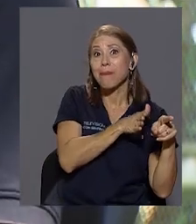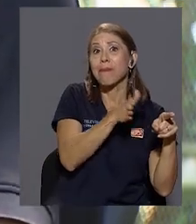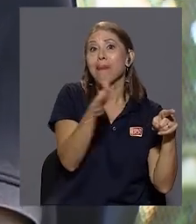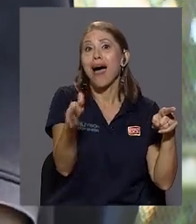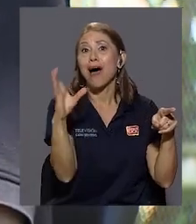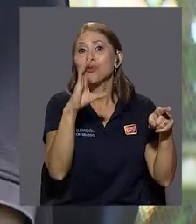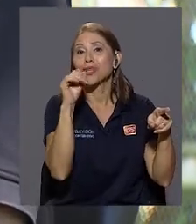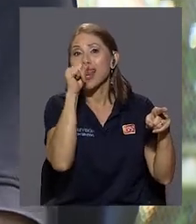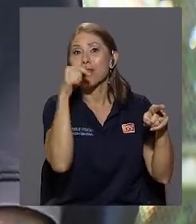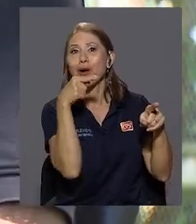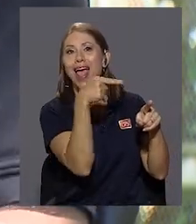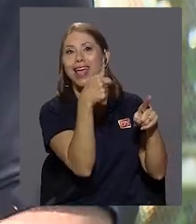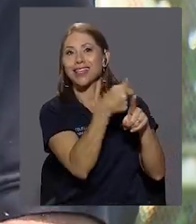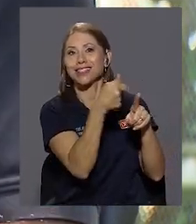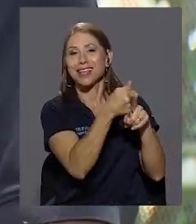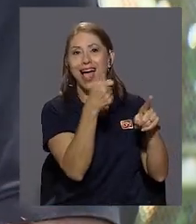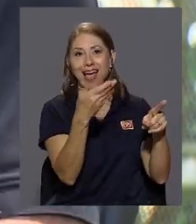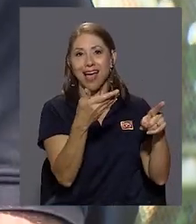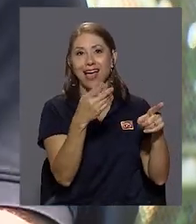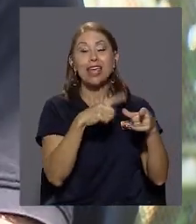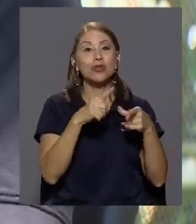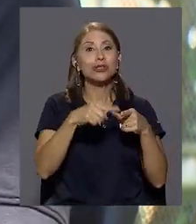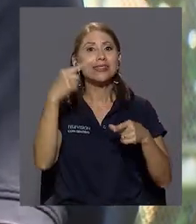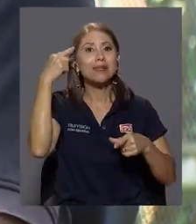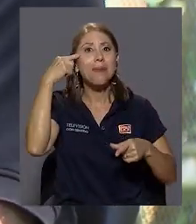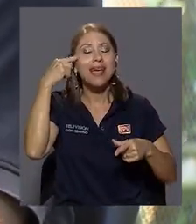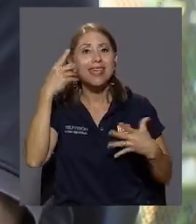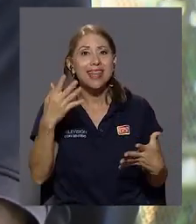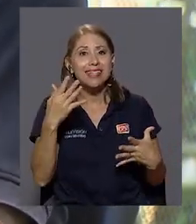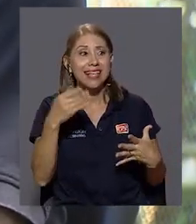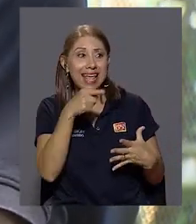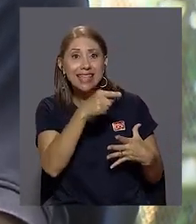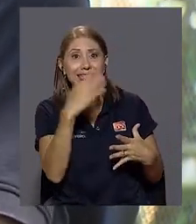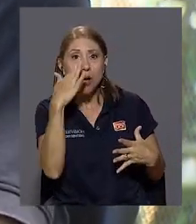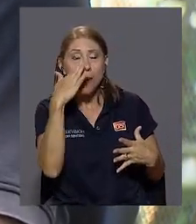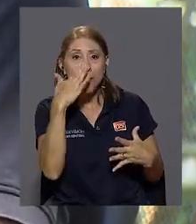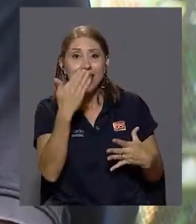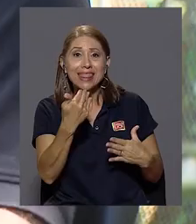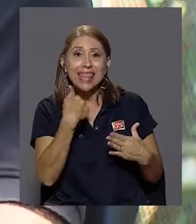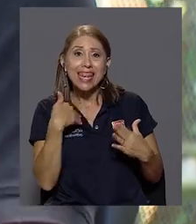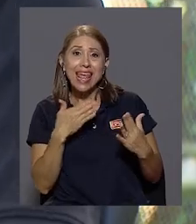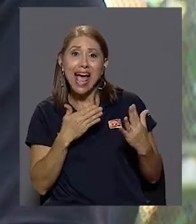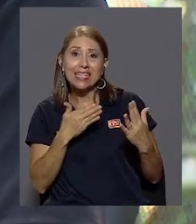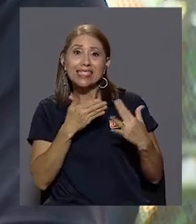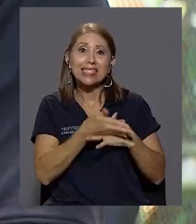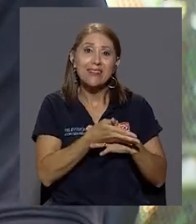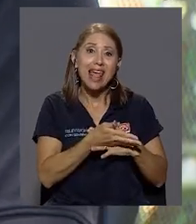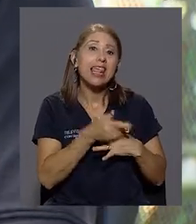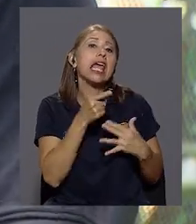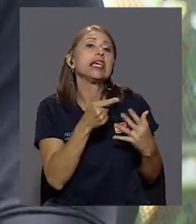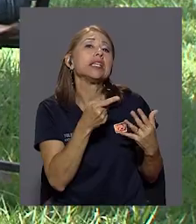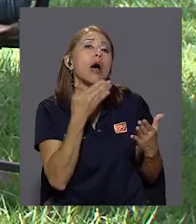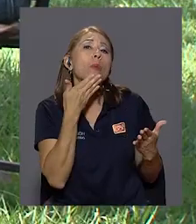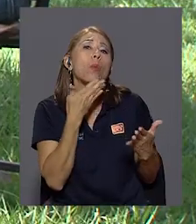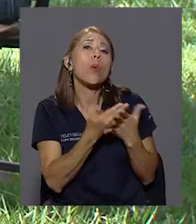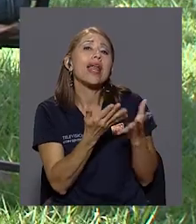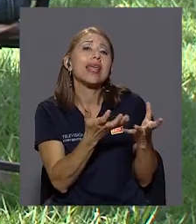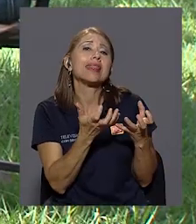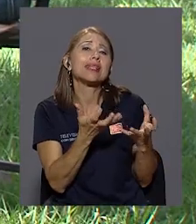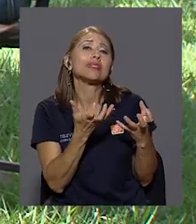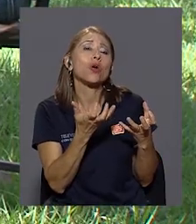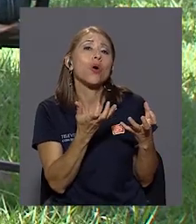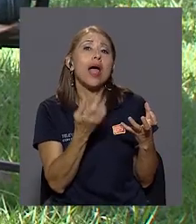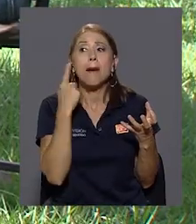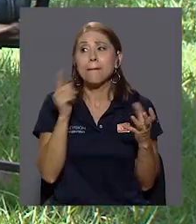imagínate qué nivel de accesibilidad tiene esa madre, de que en su buena intención, Jay, para que